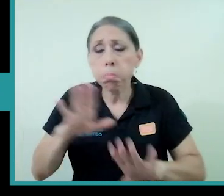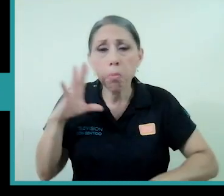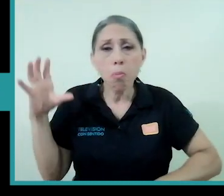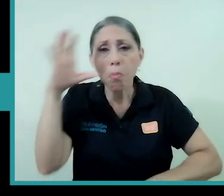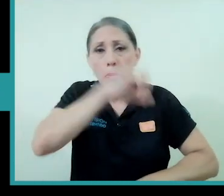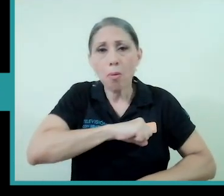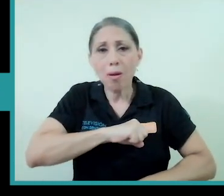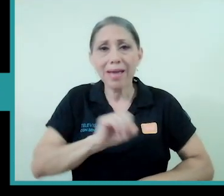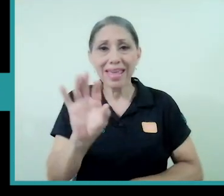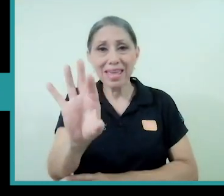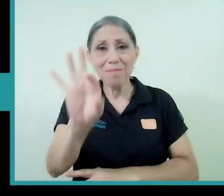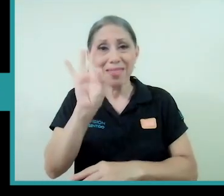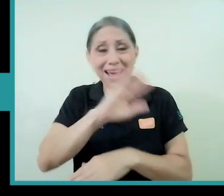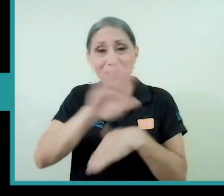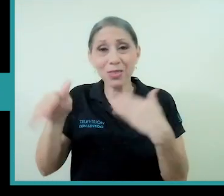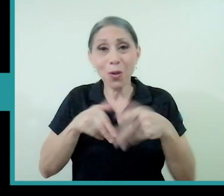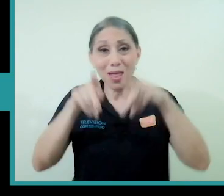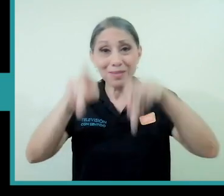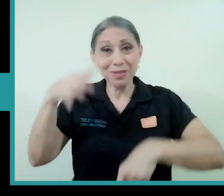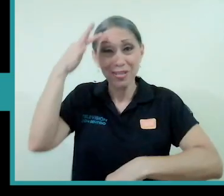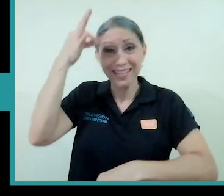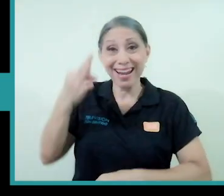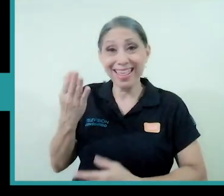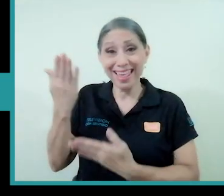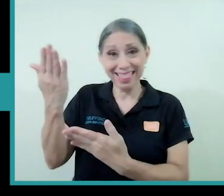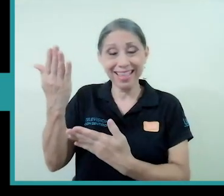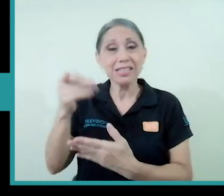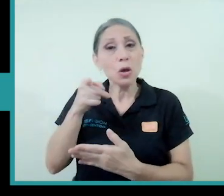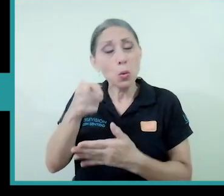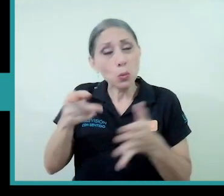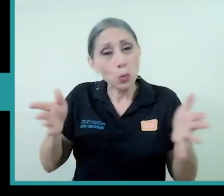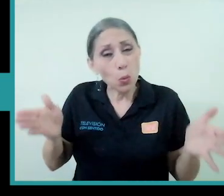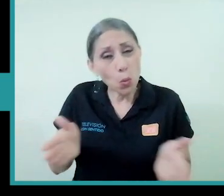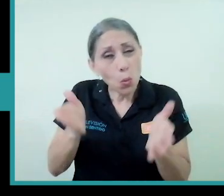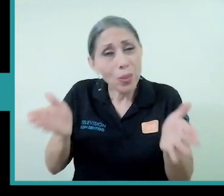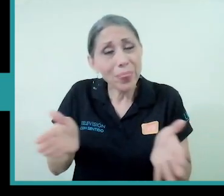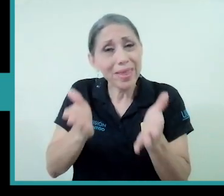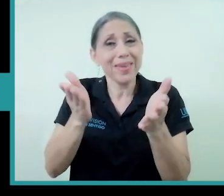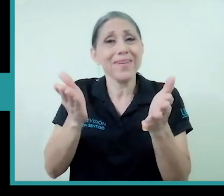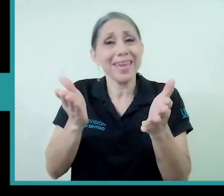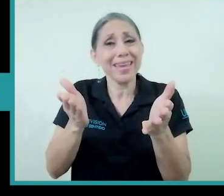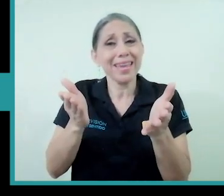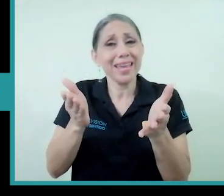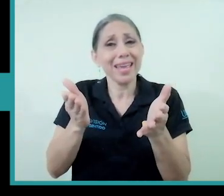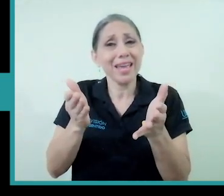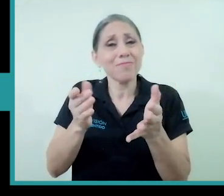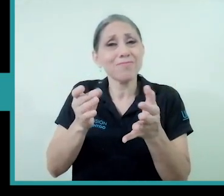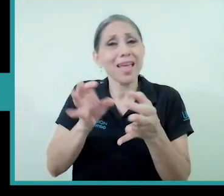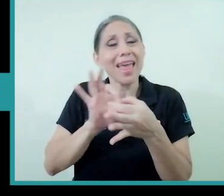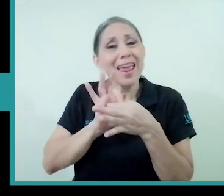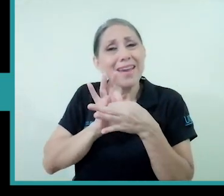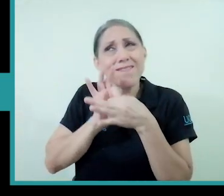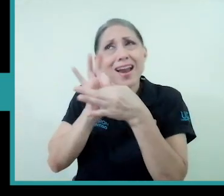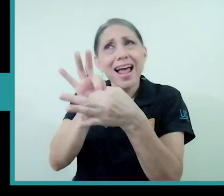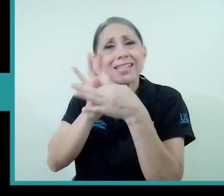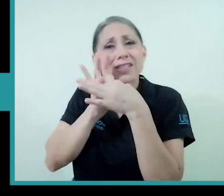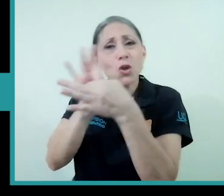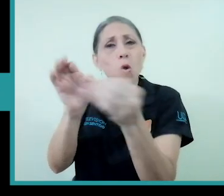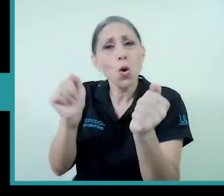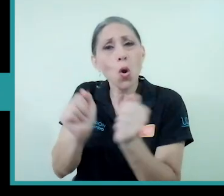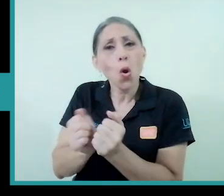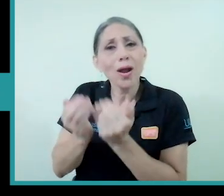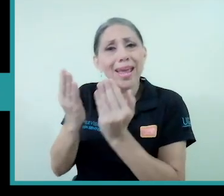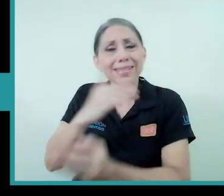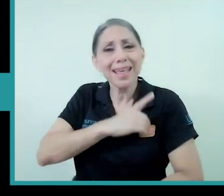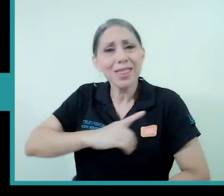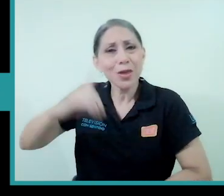esas personas creyentes a que cultiven esa relación de intimidad con ese Dios que es un